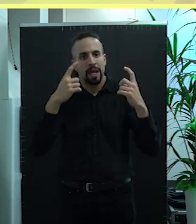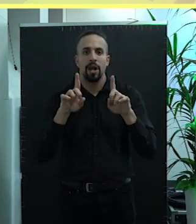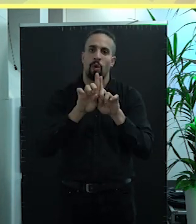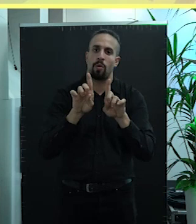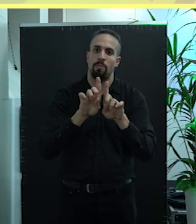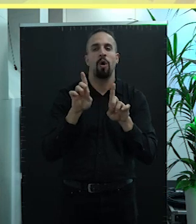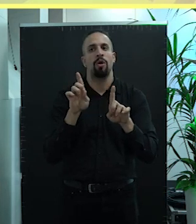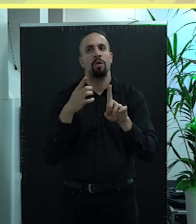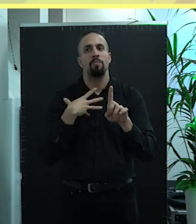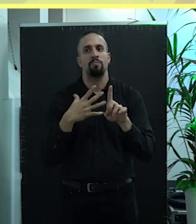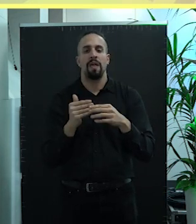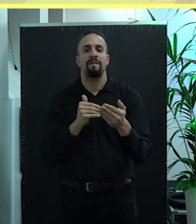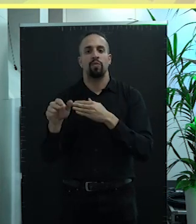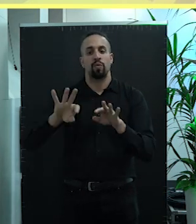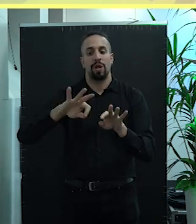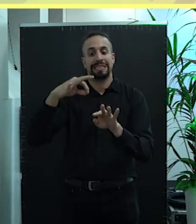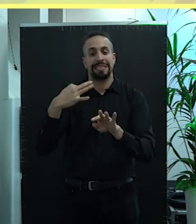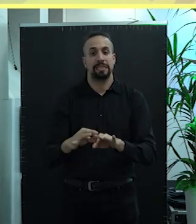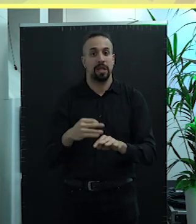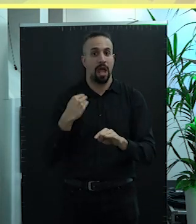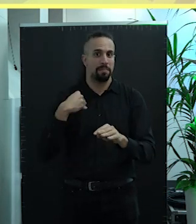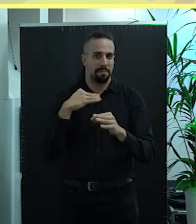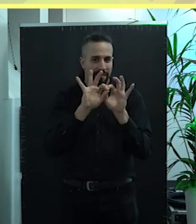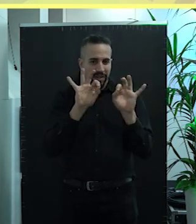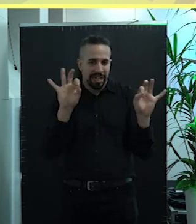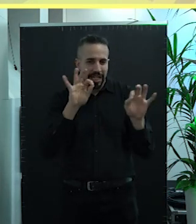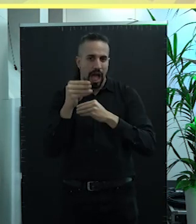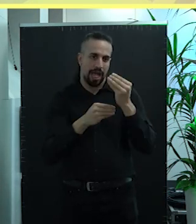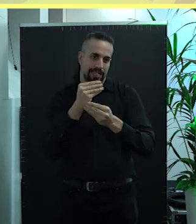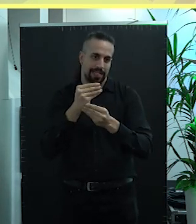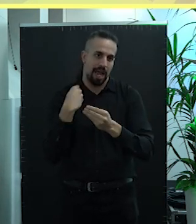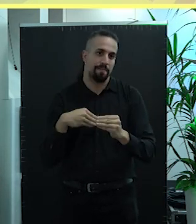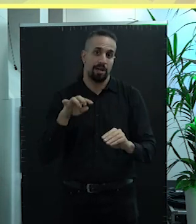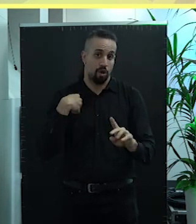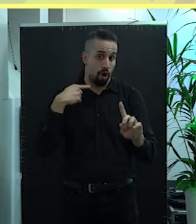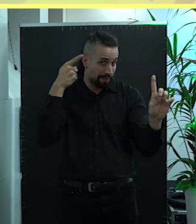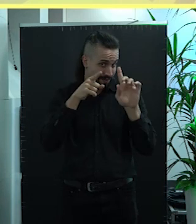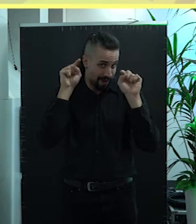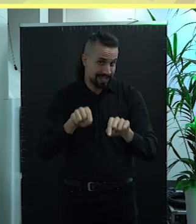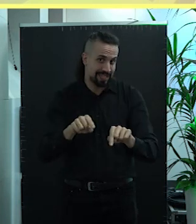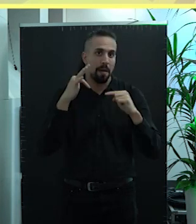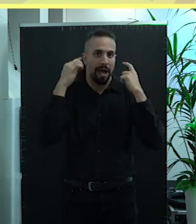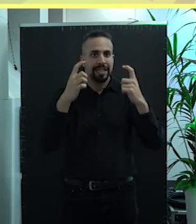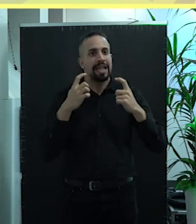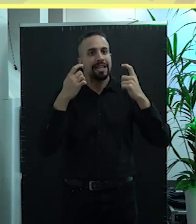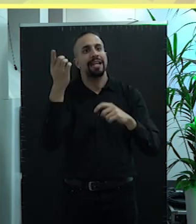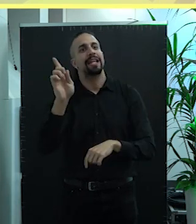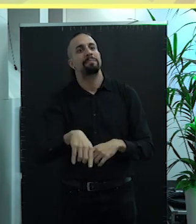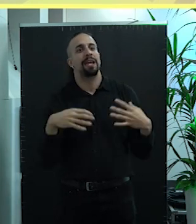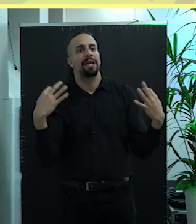hacer esa empleita finita y bueno que estoy en ello y también mi intención es poder aprender